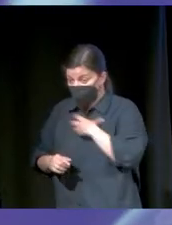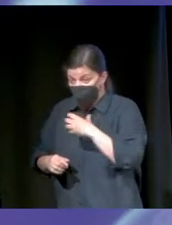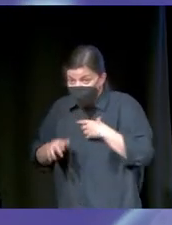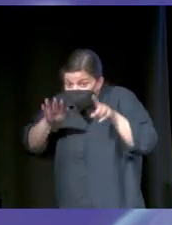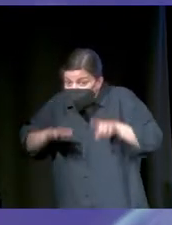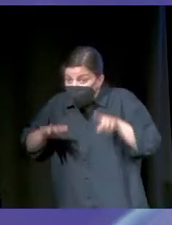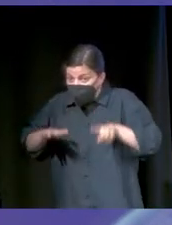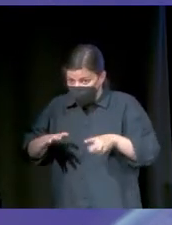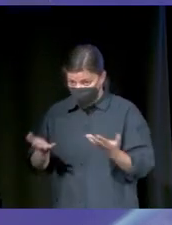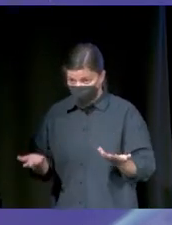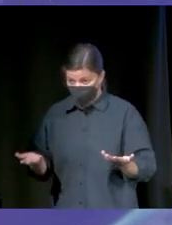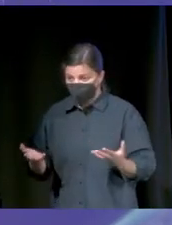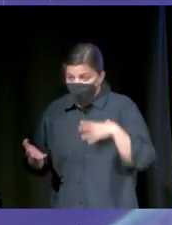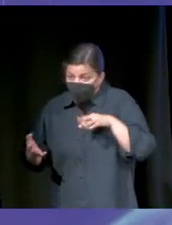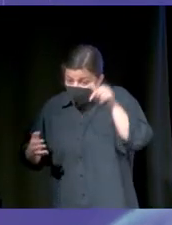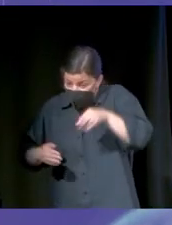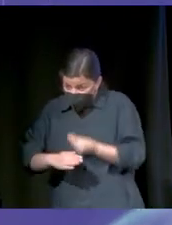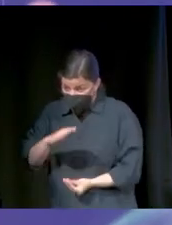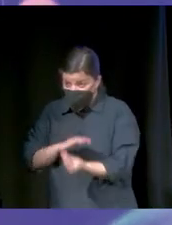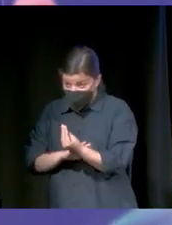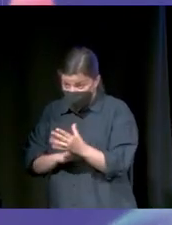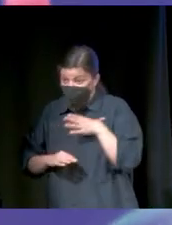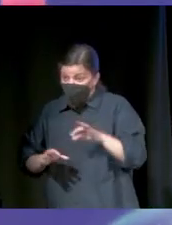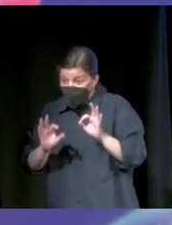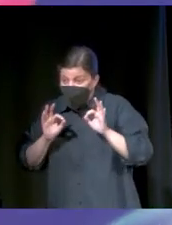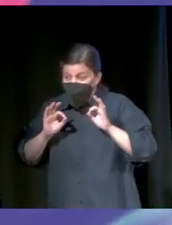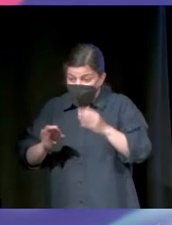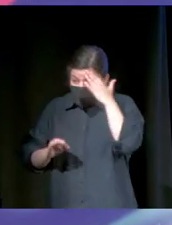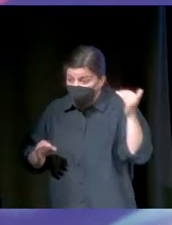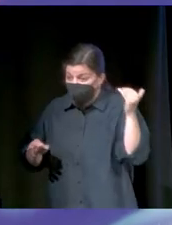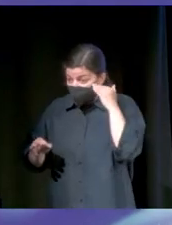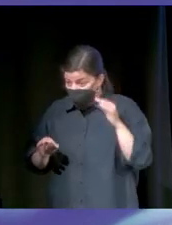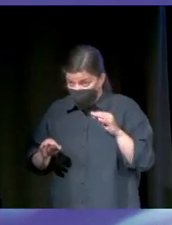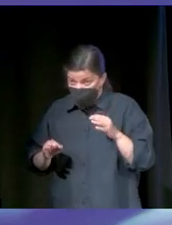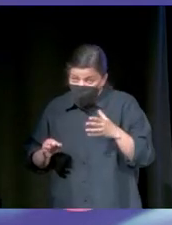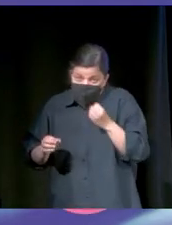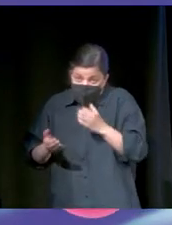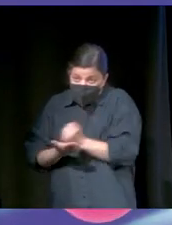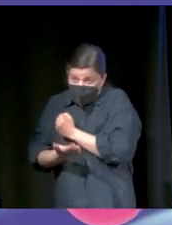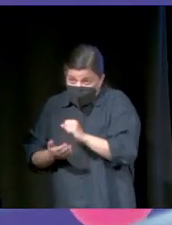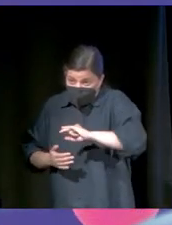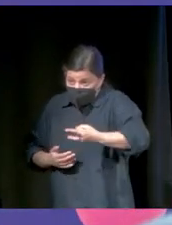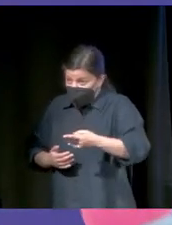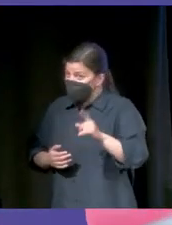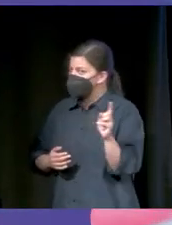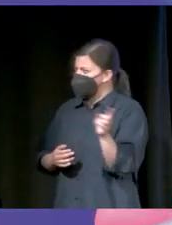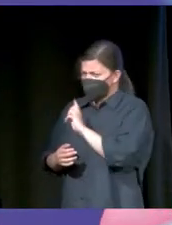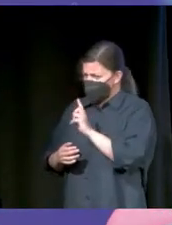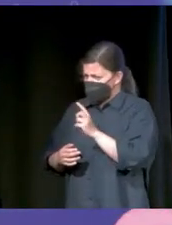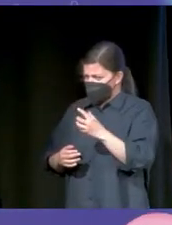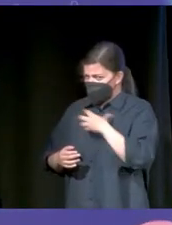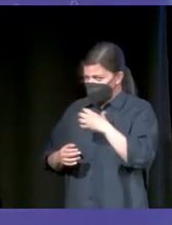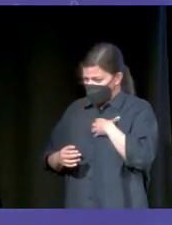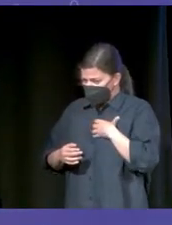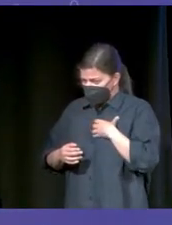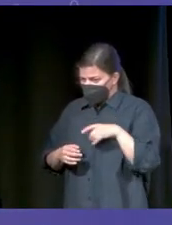Y va a tener que, igual nace aquí, igual es neozelandés. Digo, bueno, pues no sé, doble pasaporte, ¿mola? Y dice, es que el gobierno de Nueva Zelanda no deja salir a un ciudadano